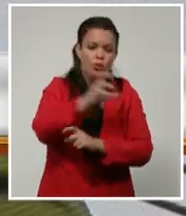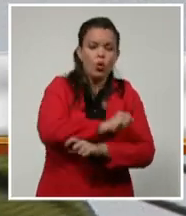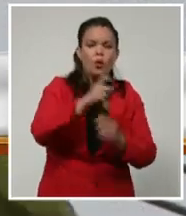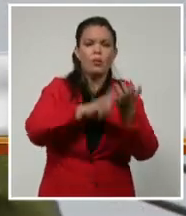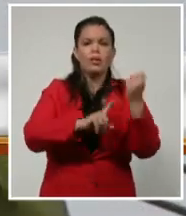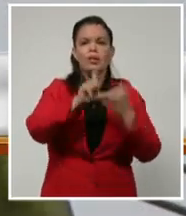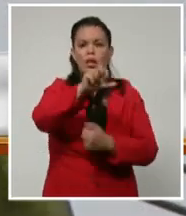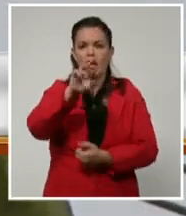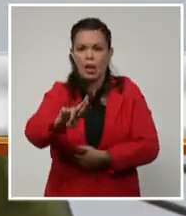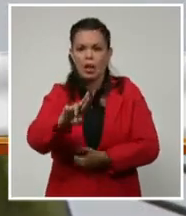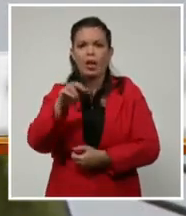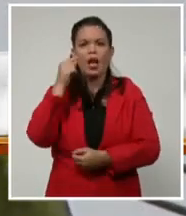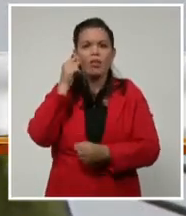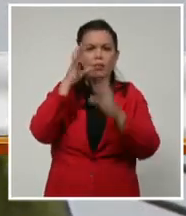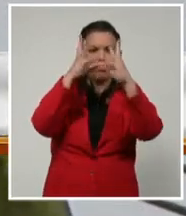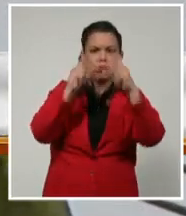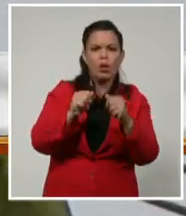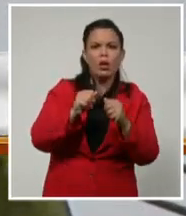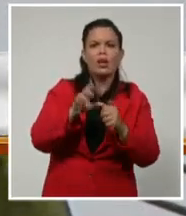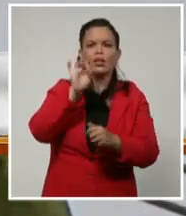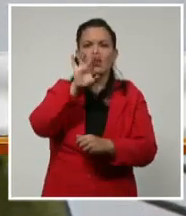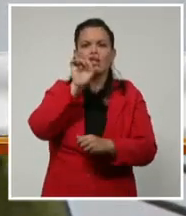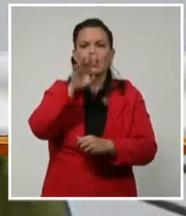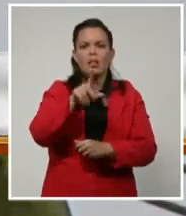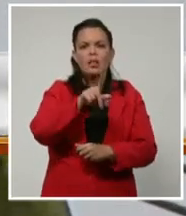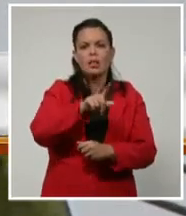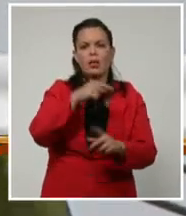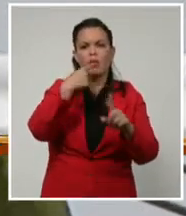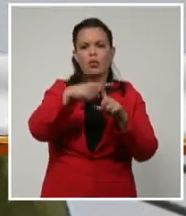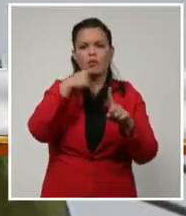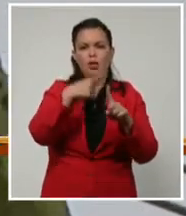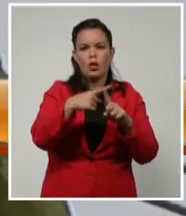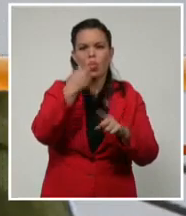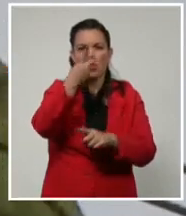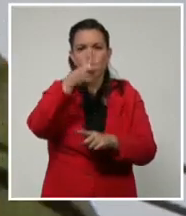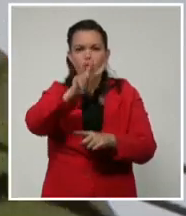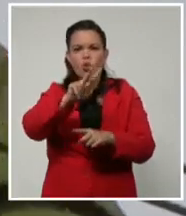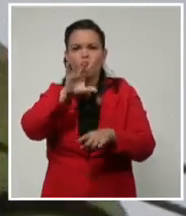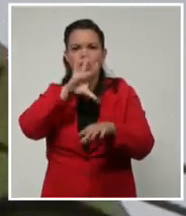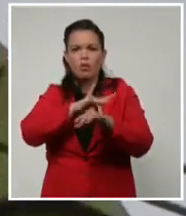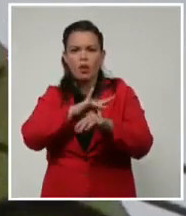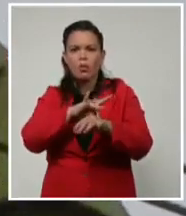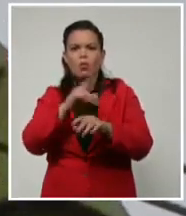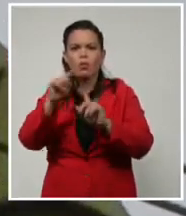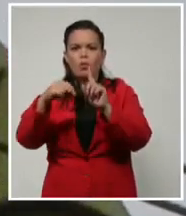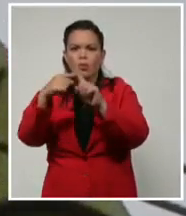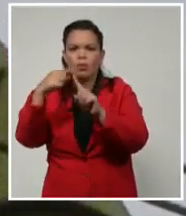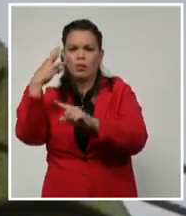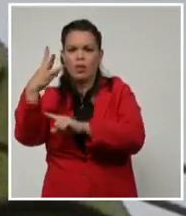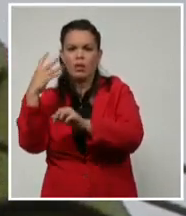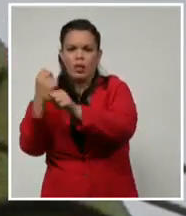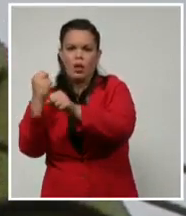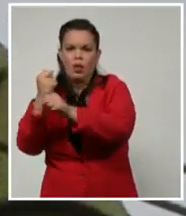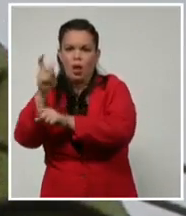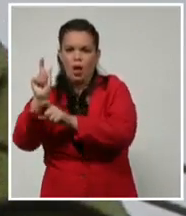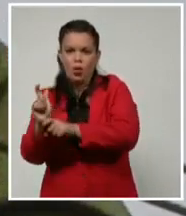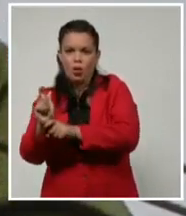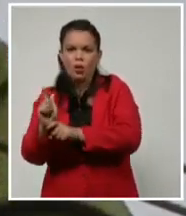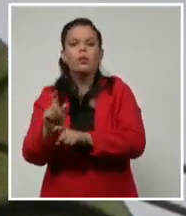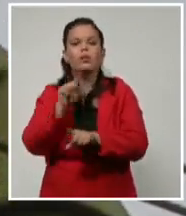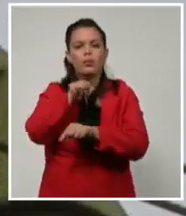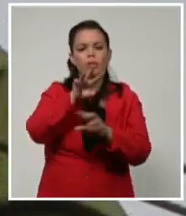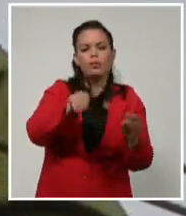bueno, 15 casos positivos, 12 pacientes y 3 trabajadores, y todos están aislados. Bueno, se decidió el hospital Julio Trigo,